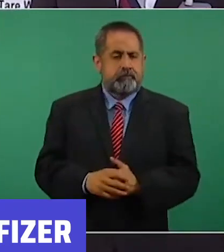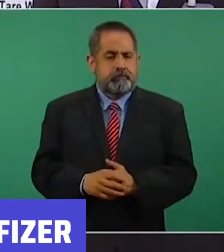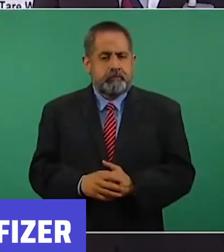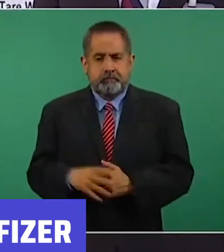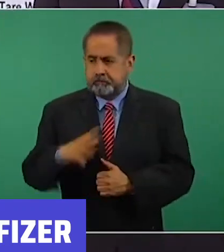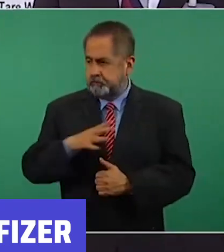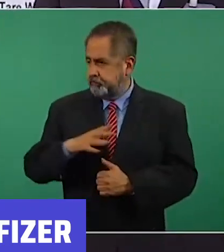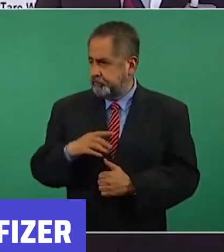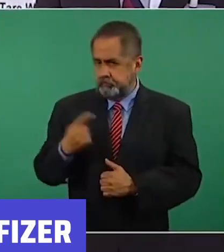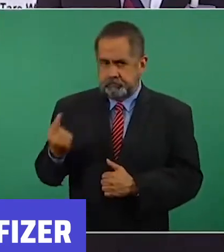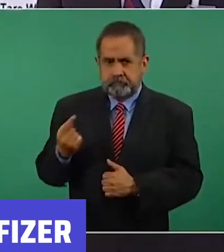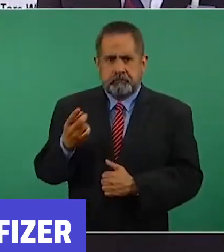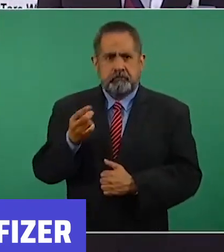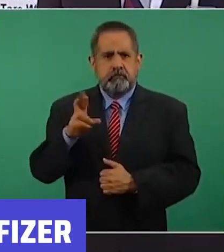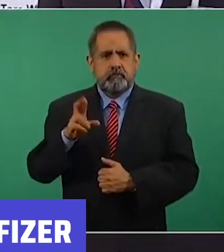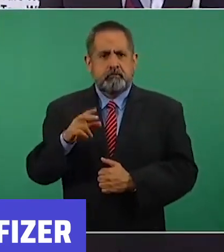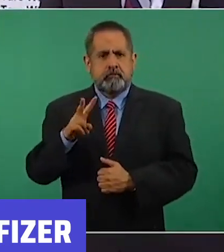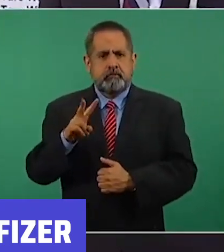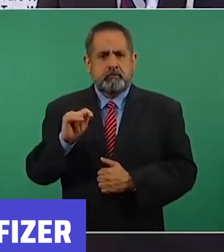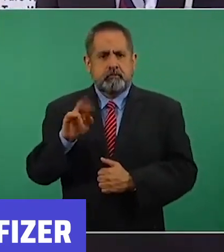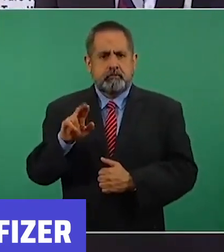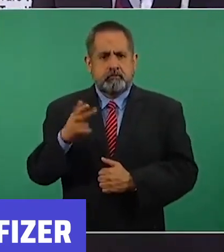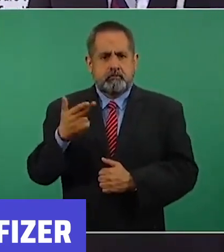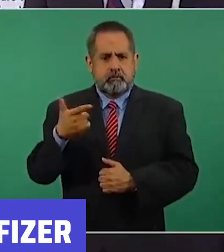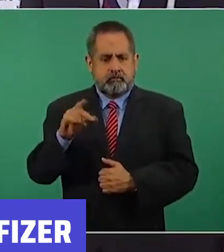acompaña el doctor Víctor Hugo Borja,